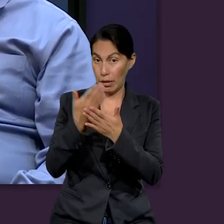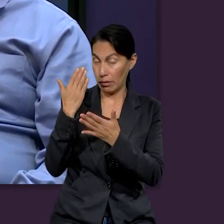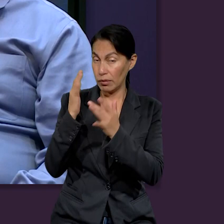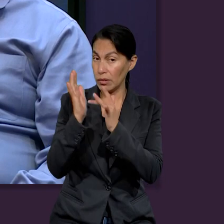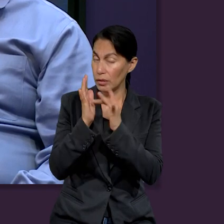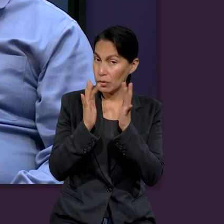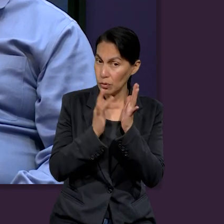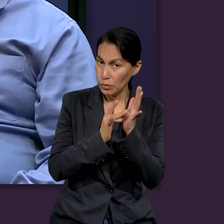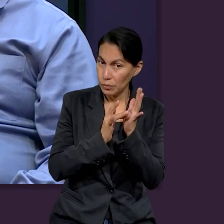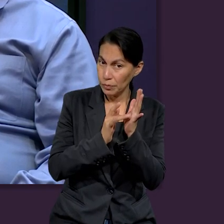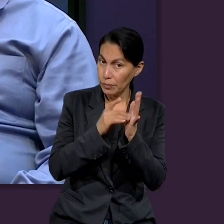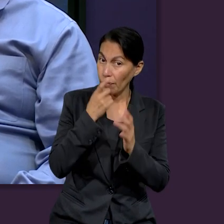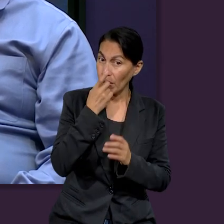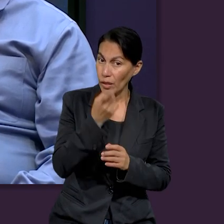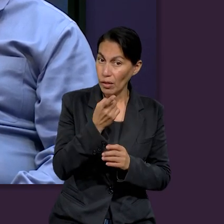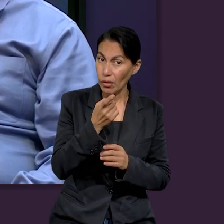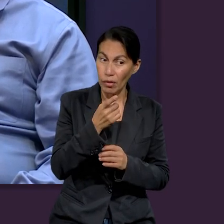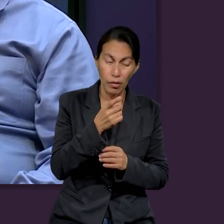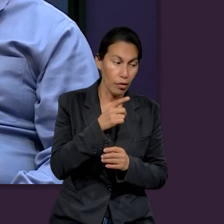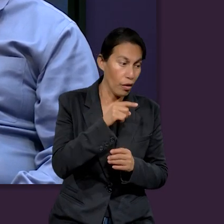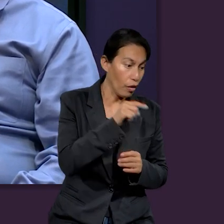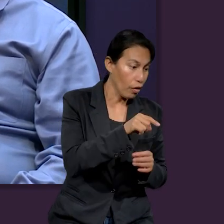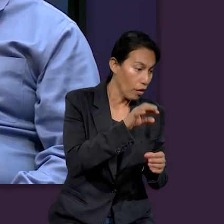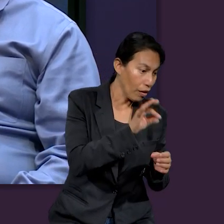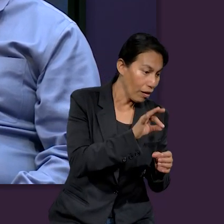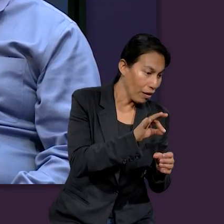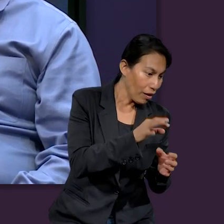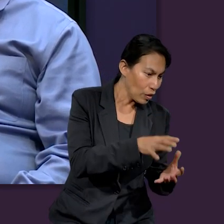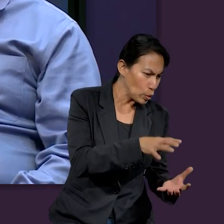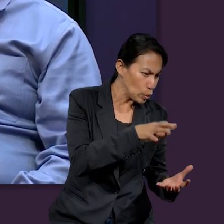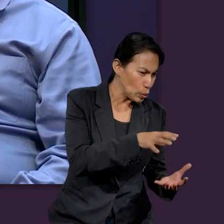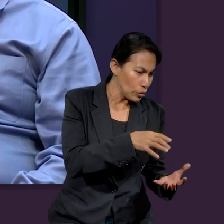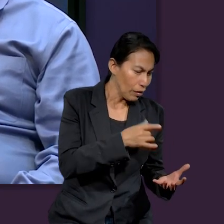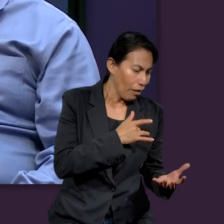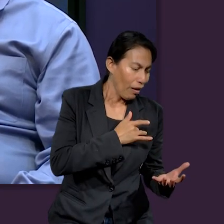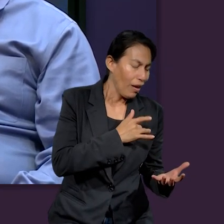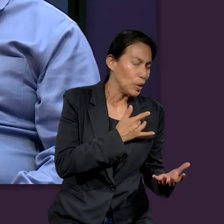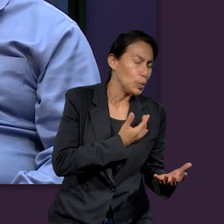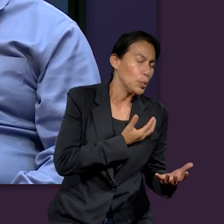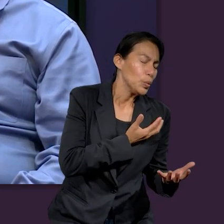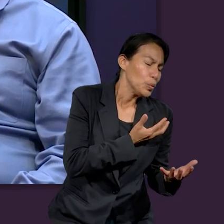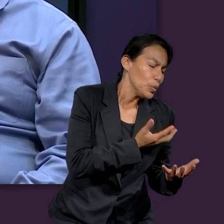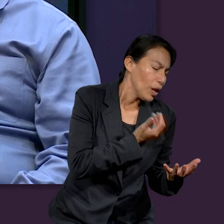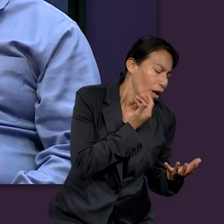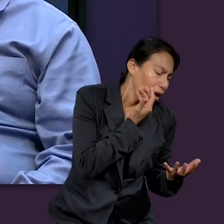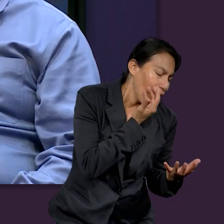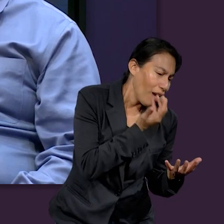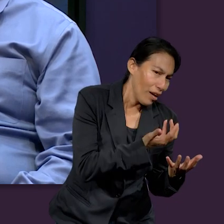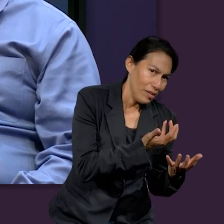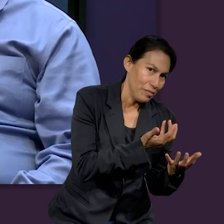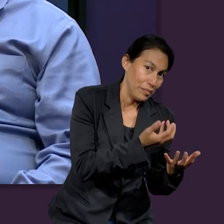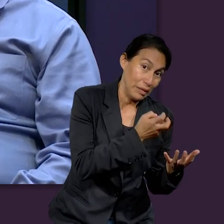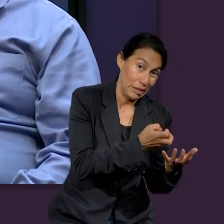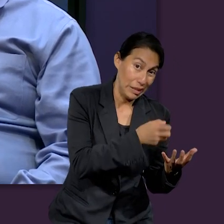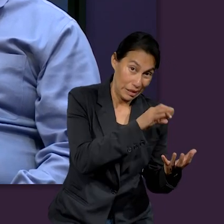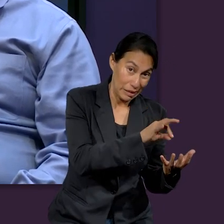Porque el ser humano, recordemos una frase que Jesús mencionó, que donde está tu tesoro también estará tu corazón.